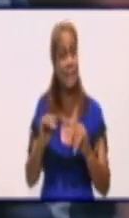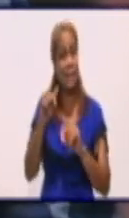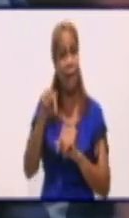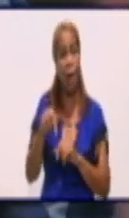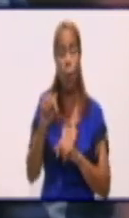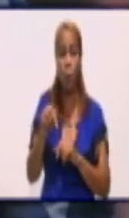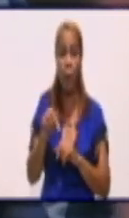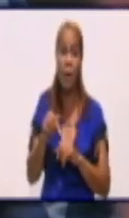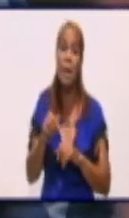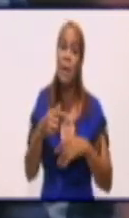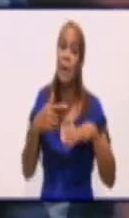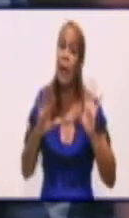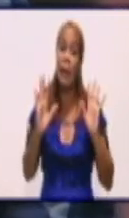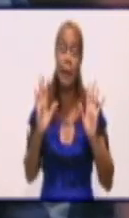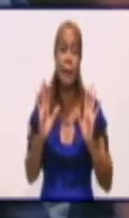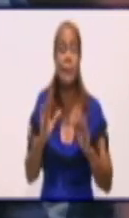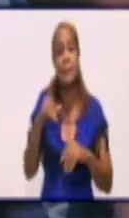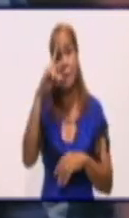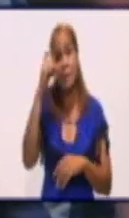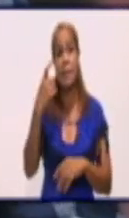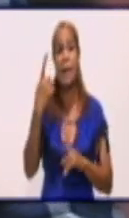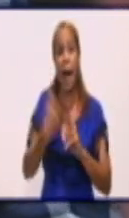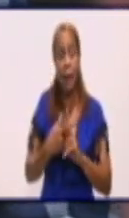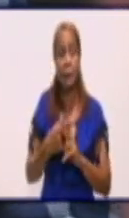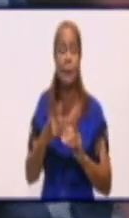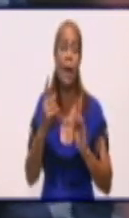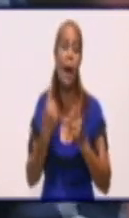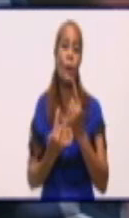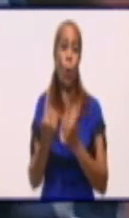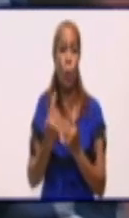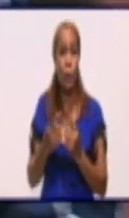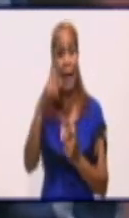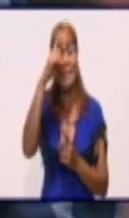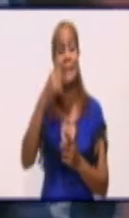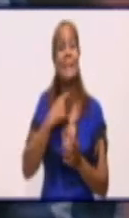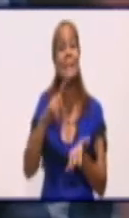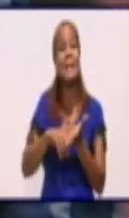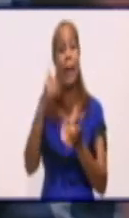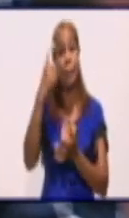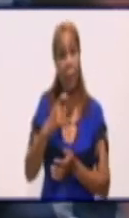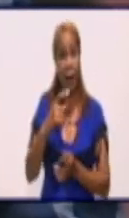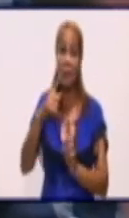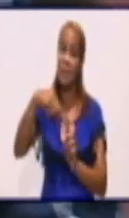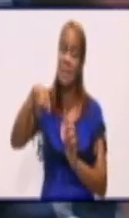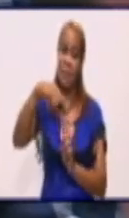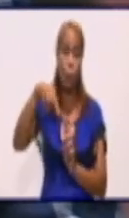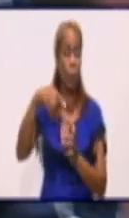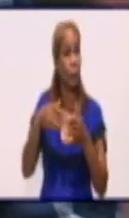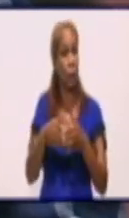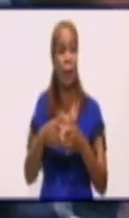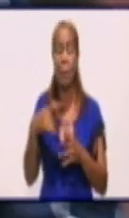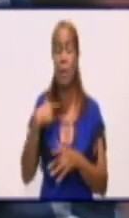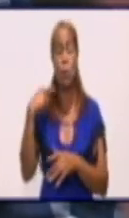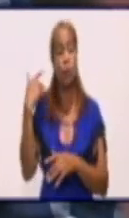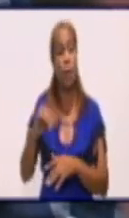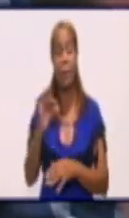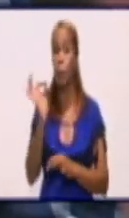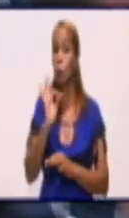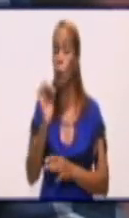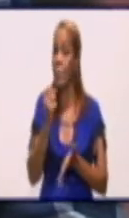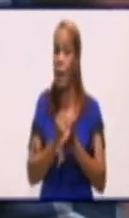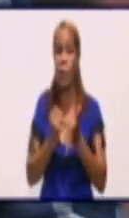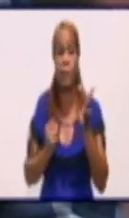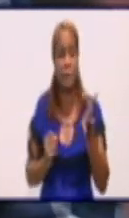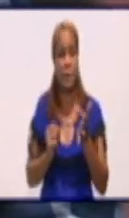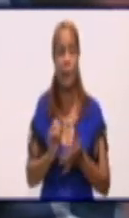exista alguna cepa de esta, alguna mutación de la cepa que esté circulando en la provincia. Y para ello es